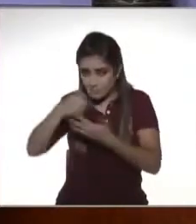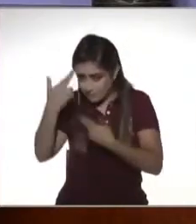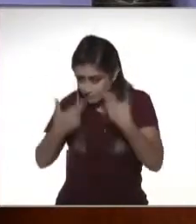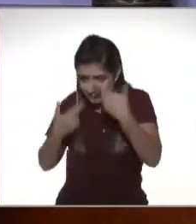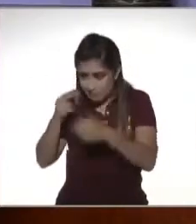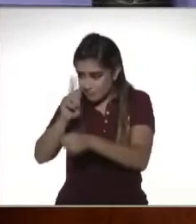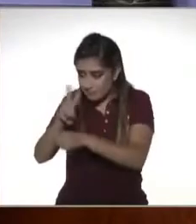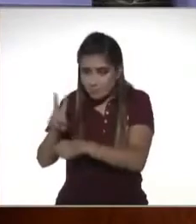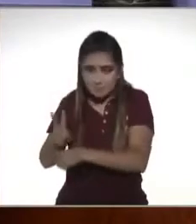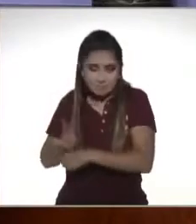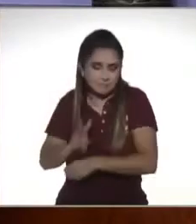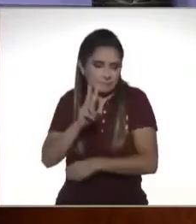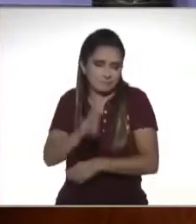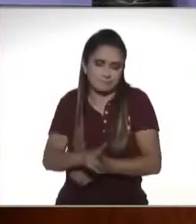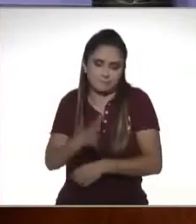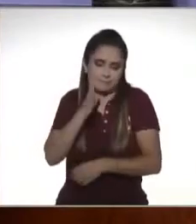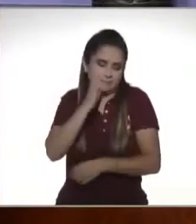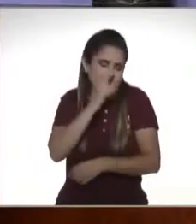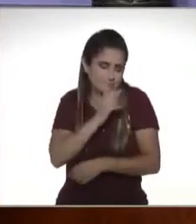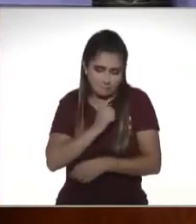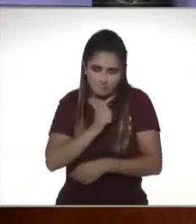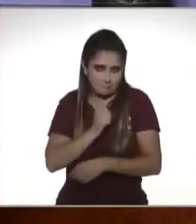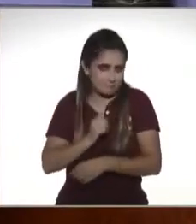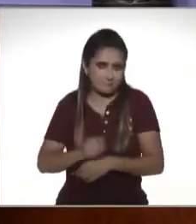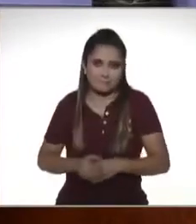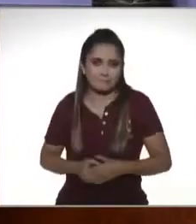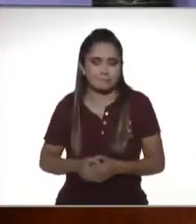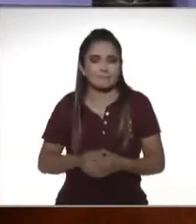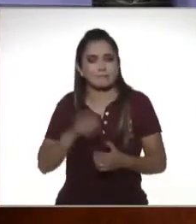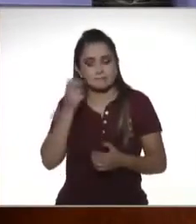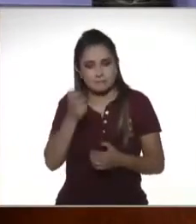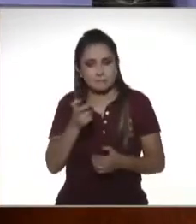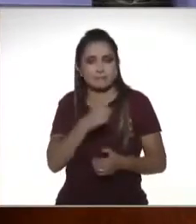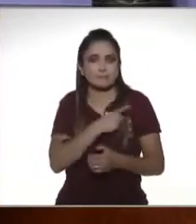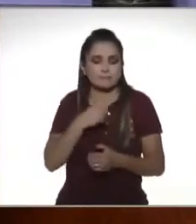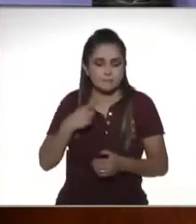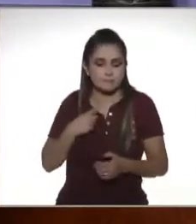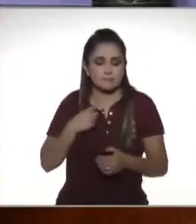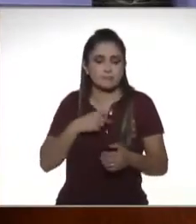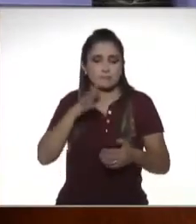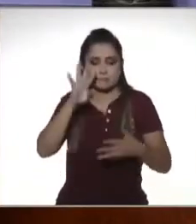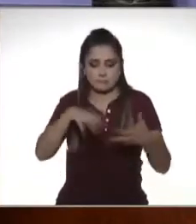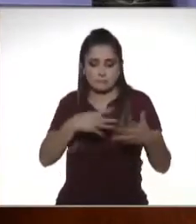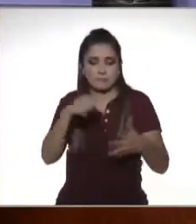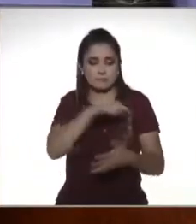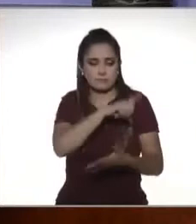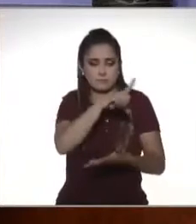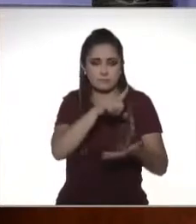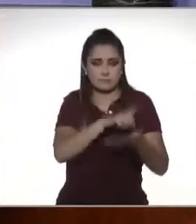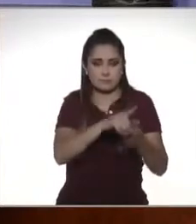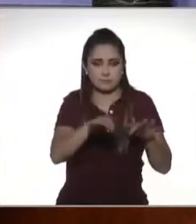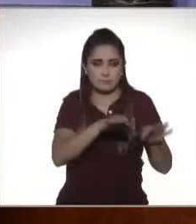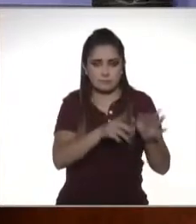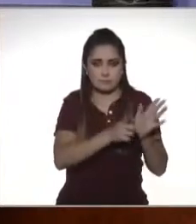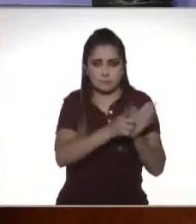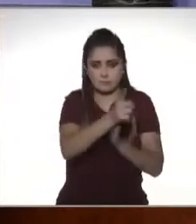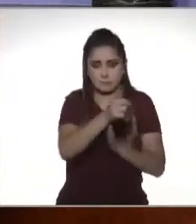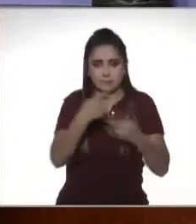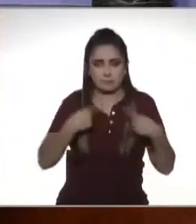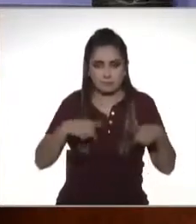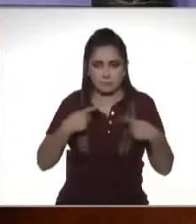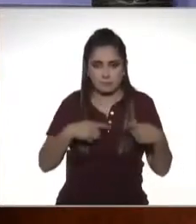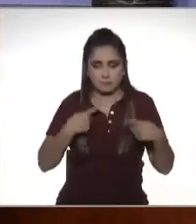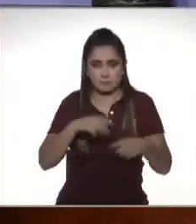se puede fiscalizar al 100% de los contribuyentes tenemos que partir de la base además en la ley federal de los derechos del contribuyente